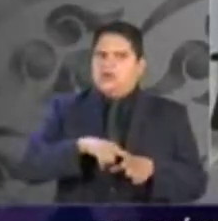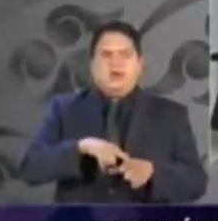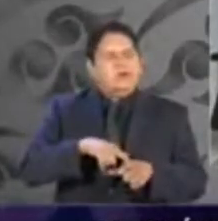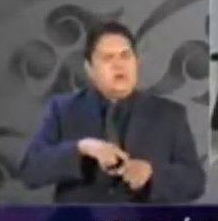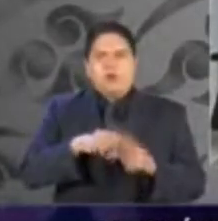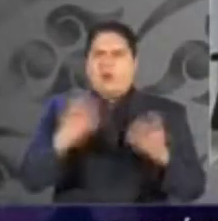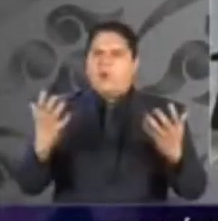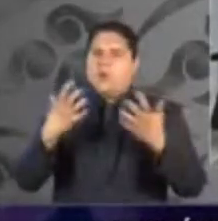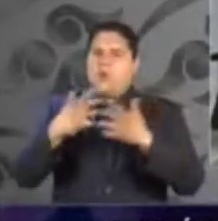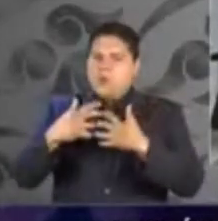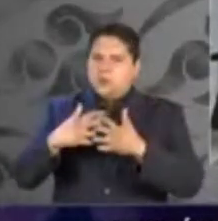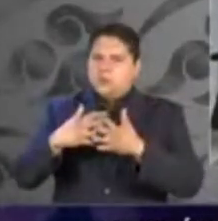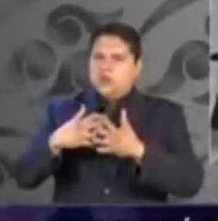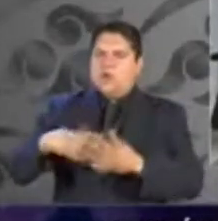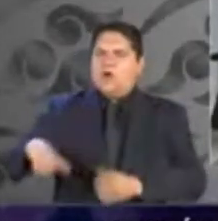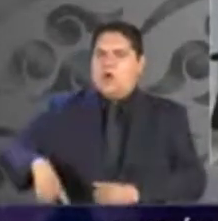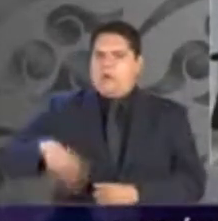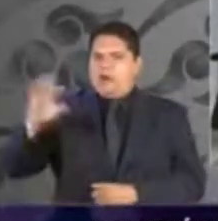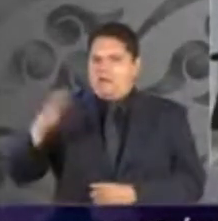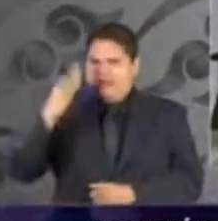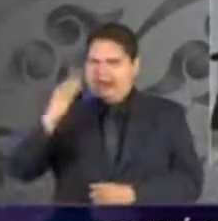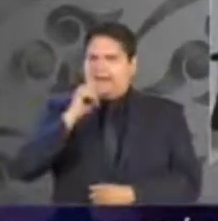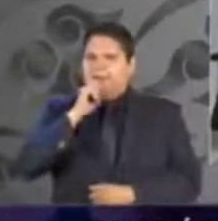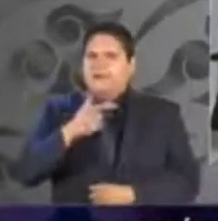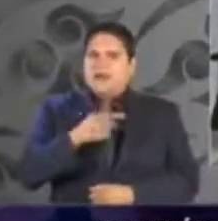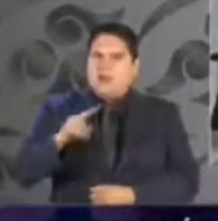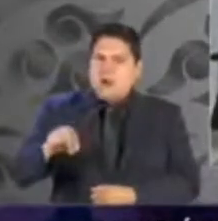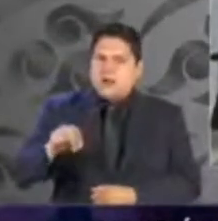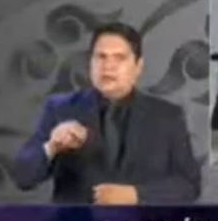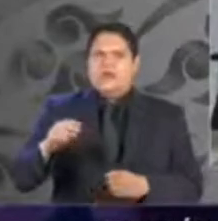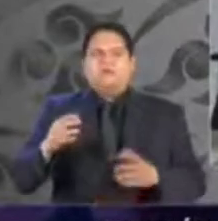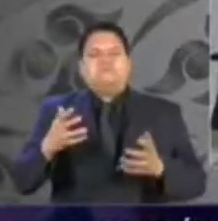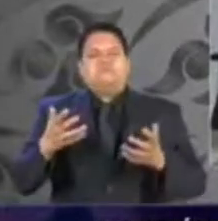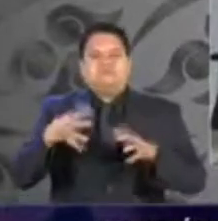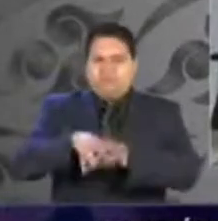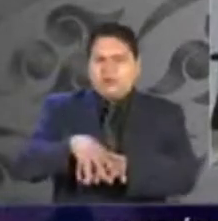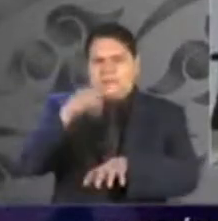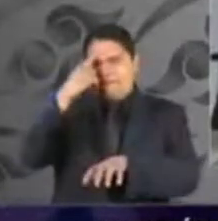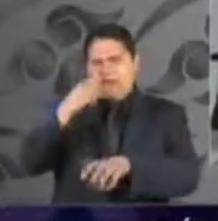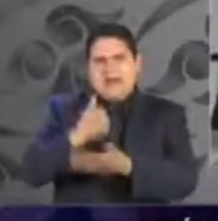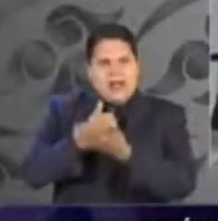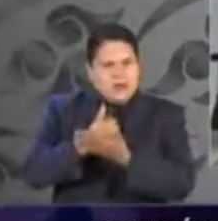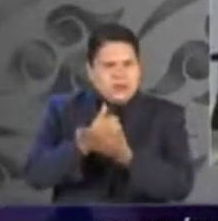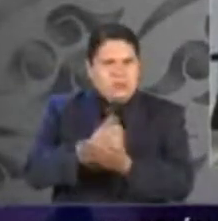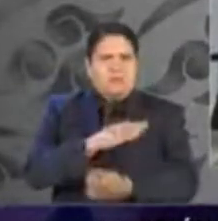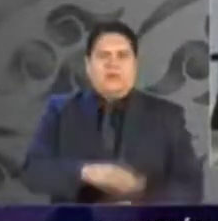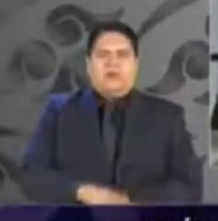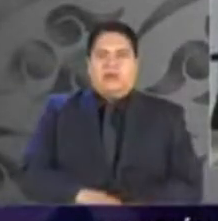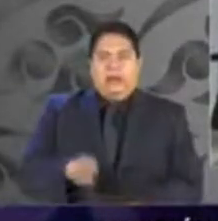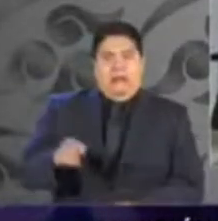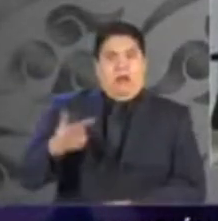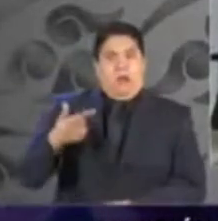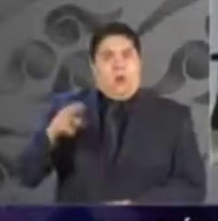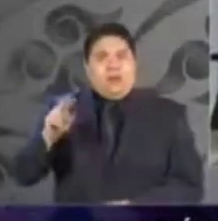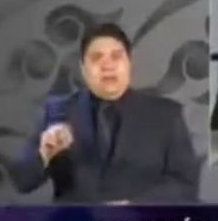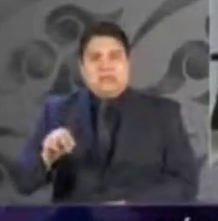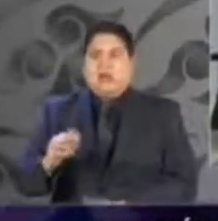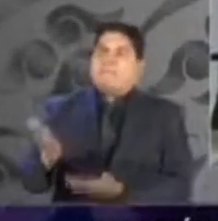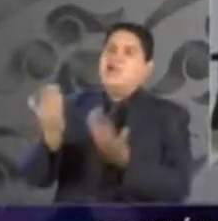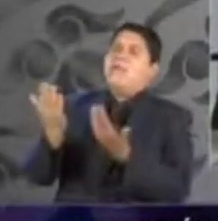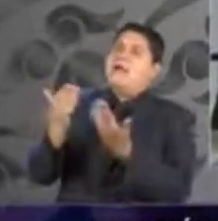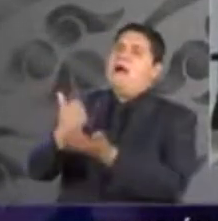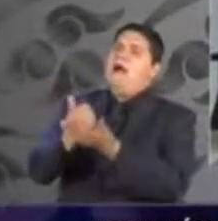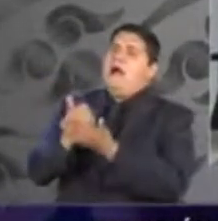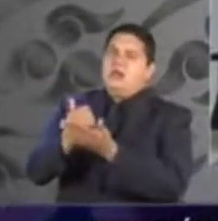federal y con la Guardia Nacional. Sí, con esa misma guardia, claman por un lado, pero por otro,